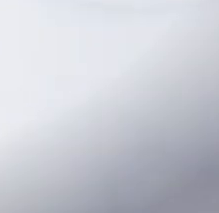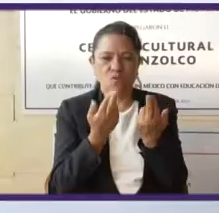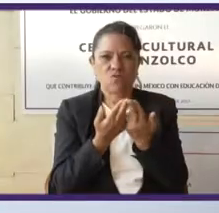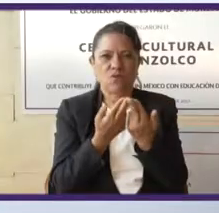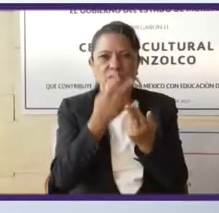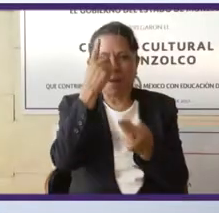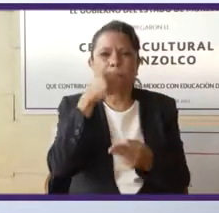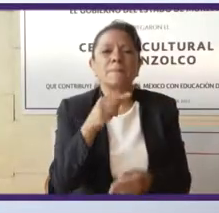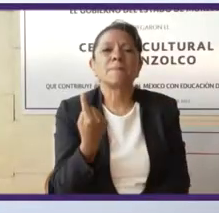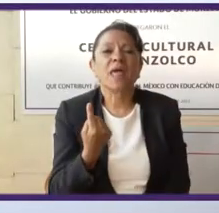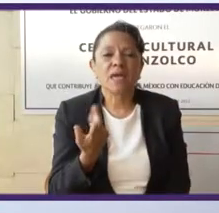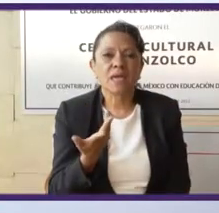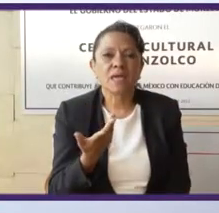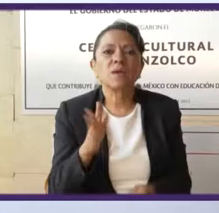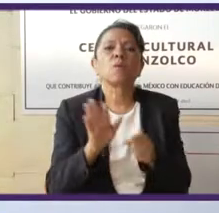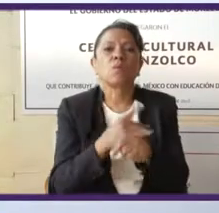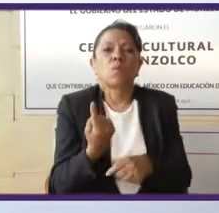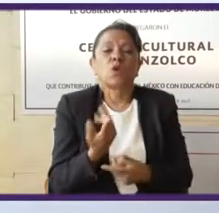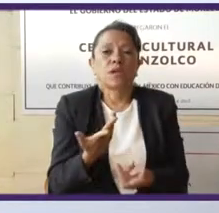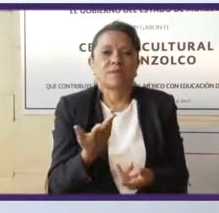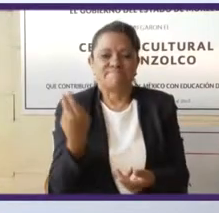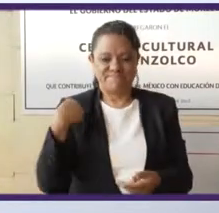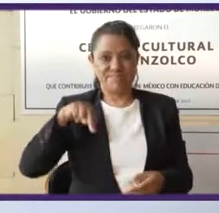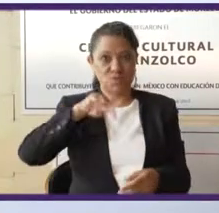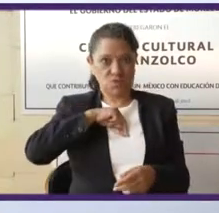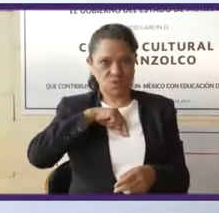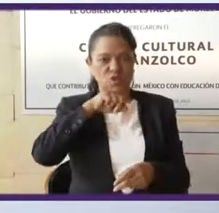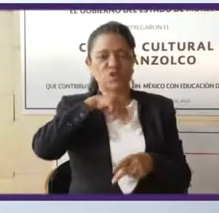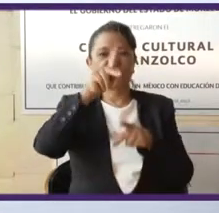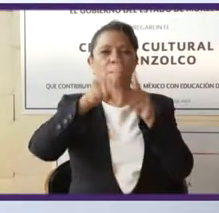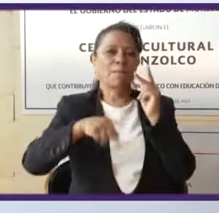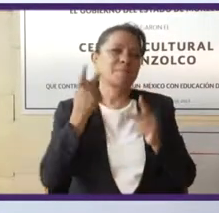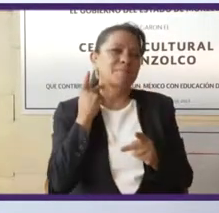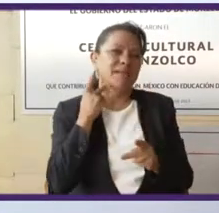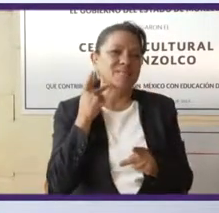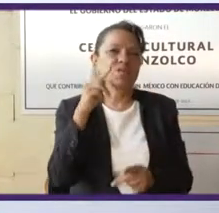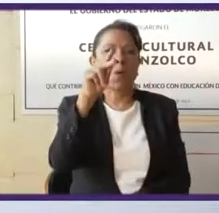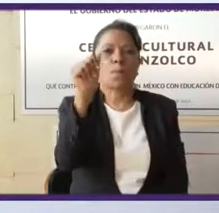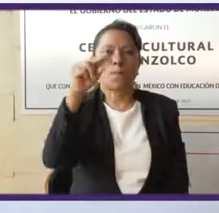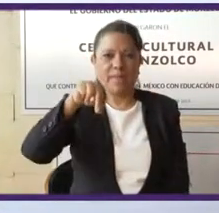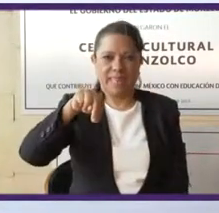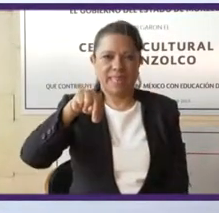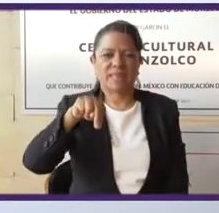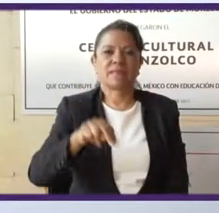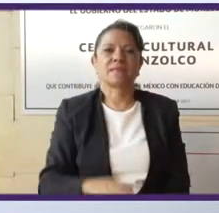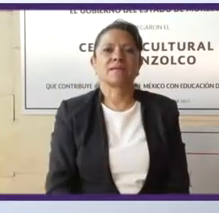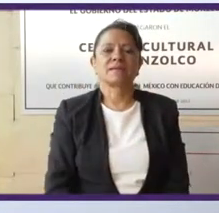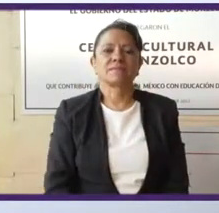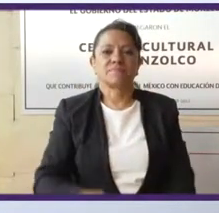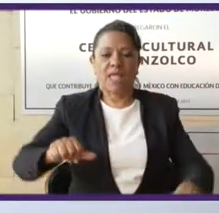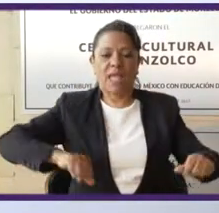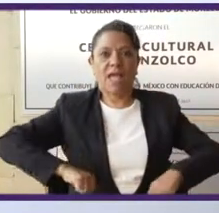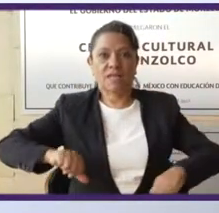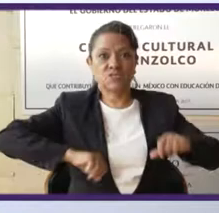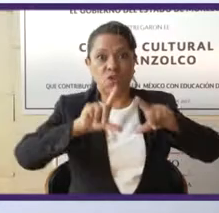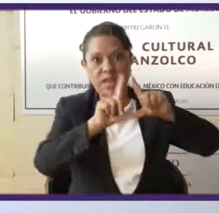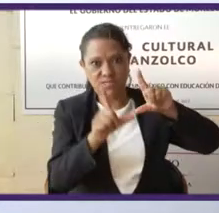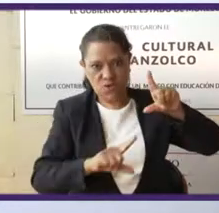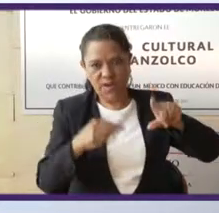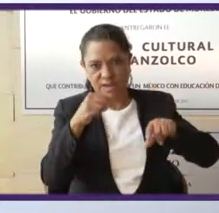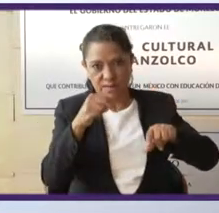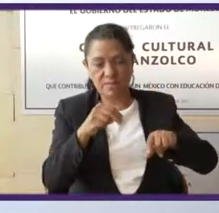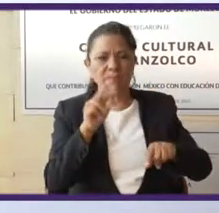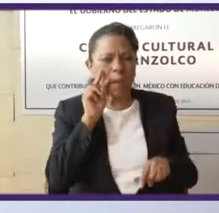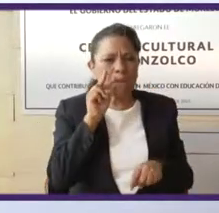Para nosotros, en el Partido Acción Nacional, vemos que el país requiere un